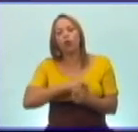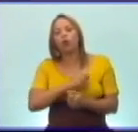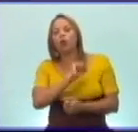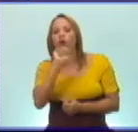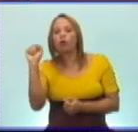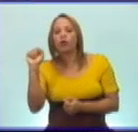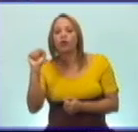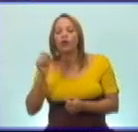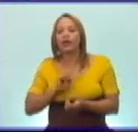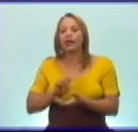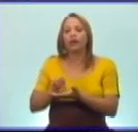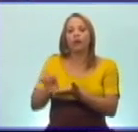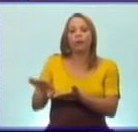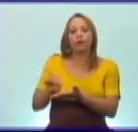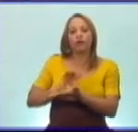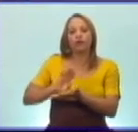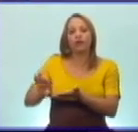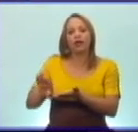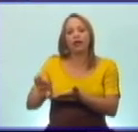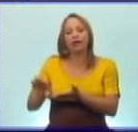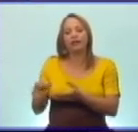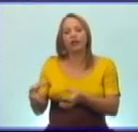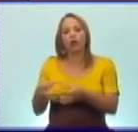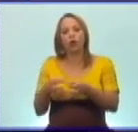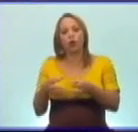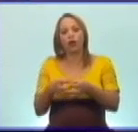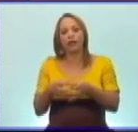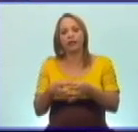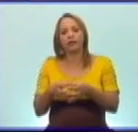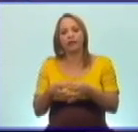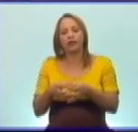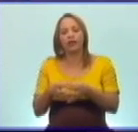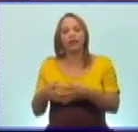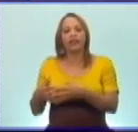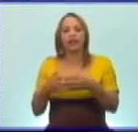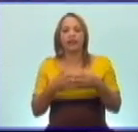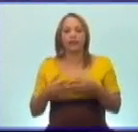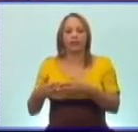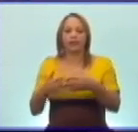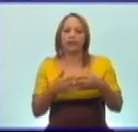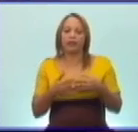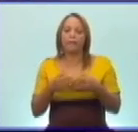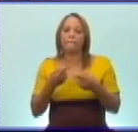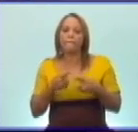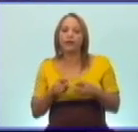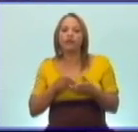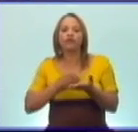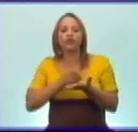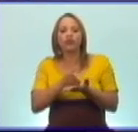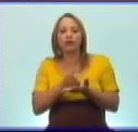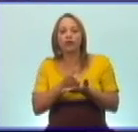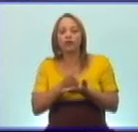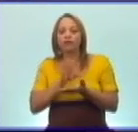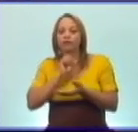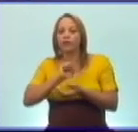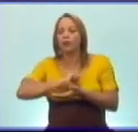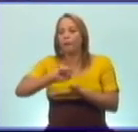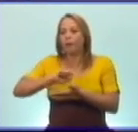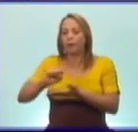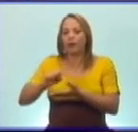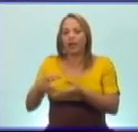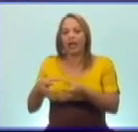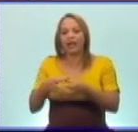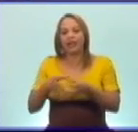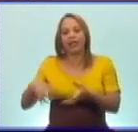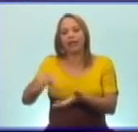de la organización de estados americanos. Pero siguió invadiendo zonas costeras, como